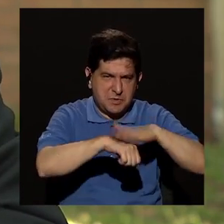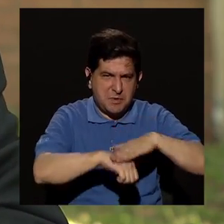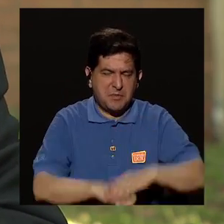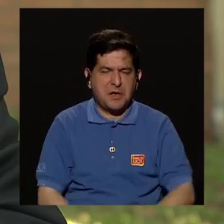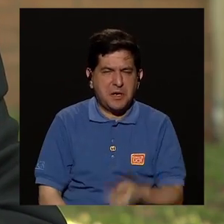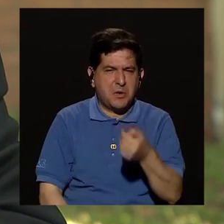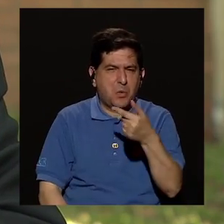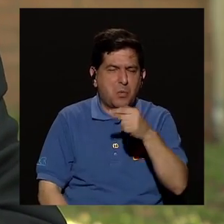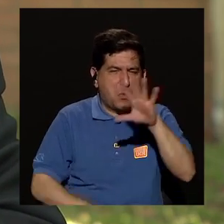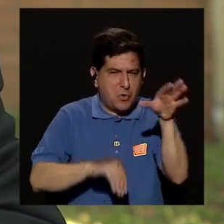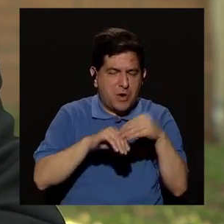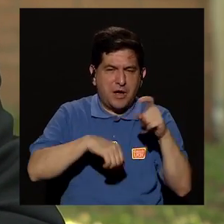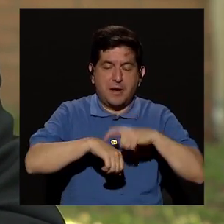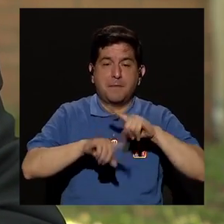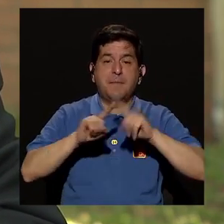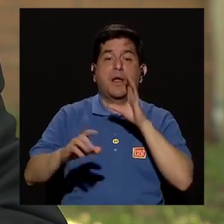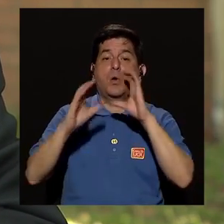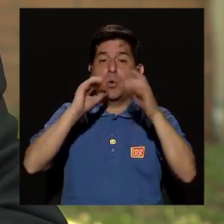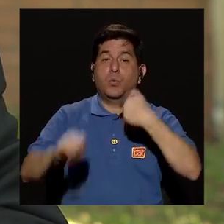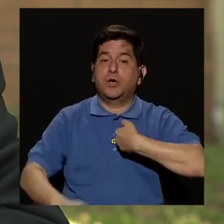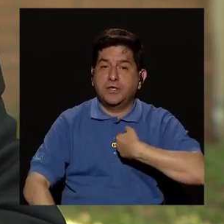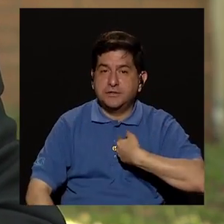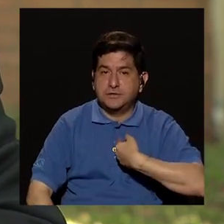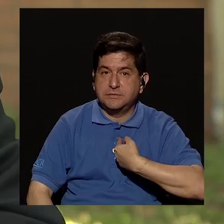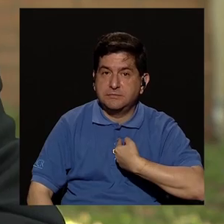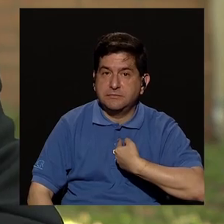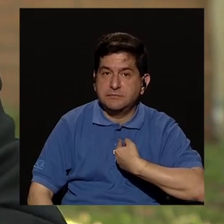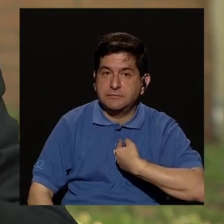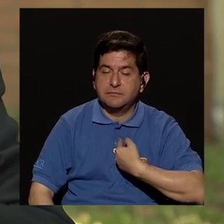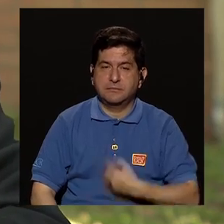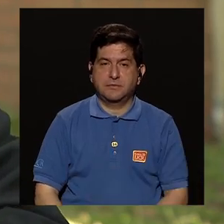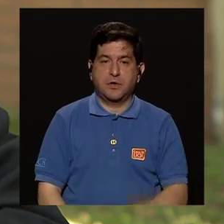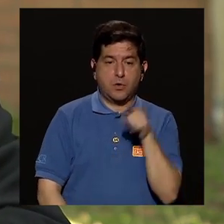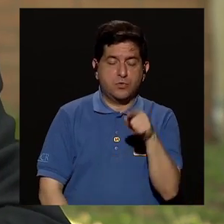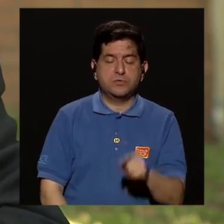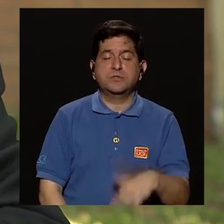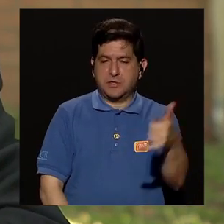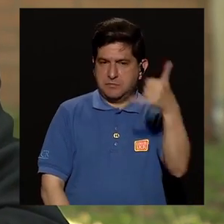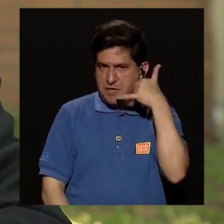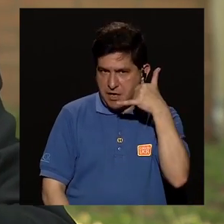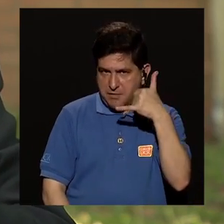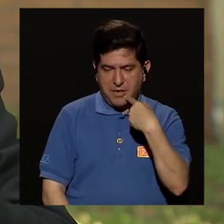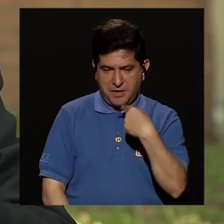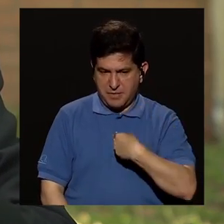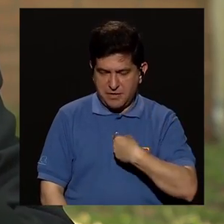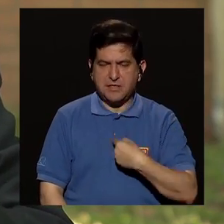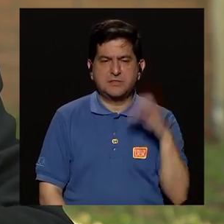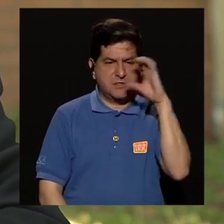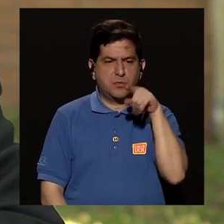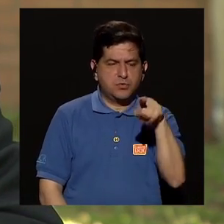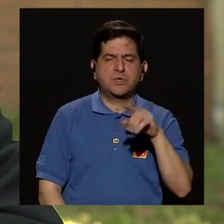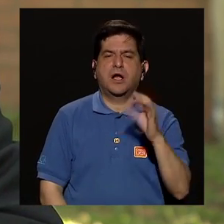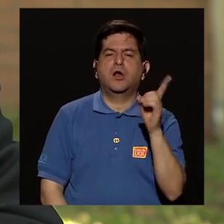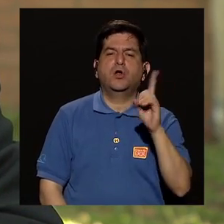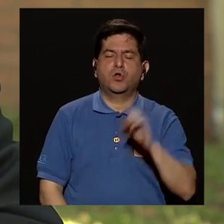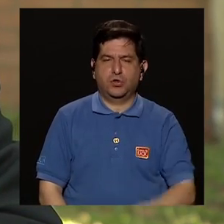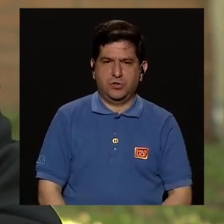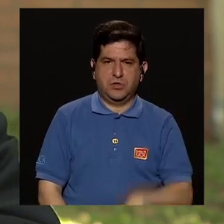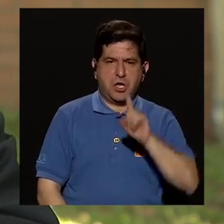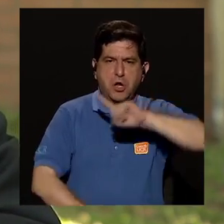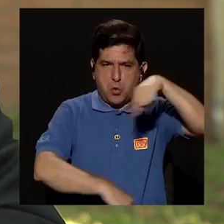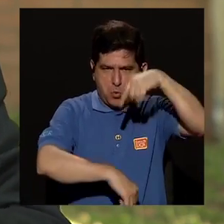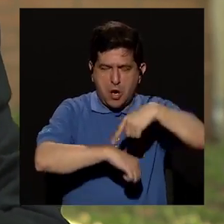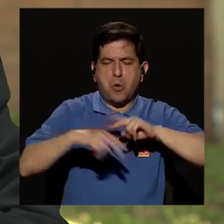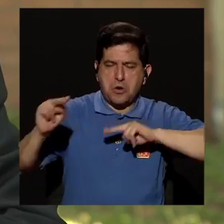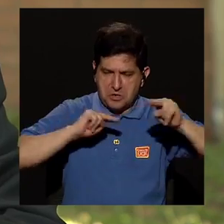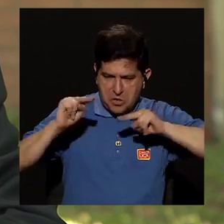permitir un tiempito más siempre y cuando me comuniques a qué horas me llamés y a qué horas te puedo ir a recoger una